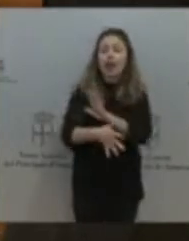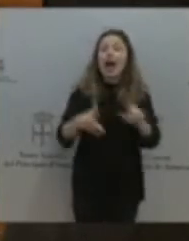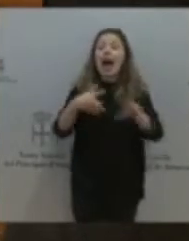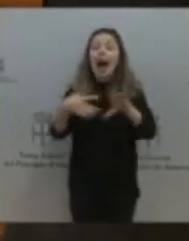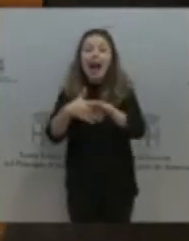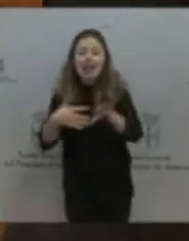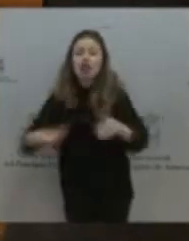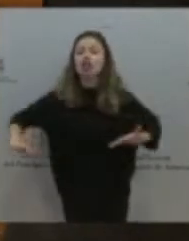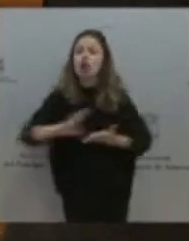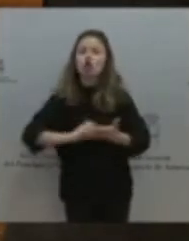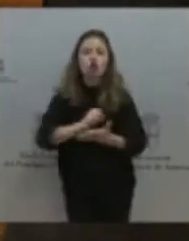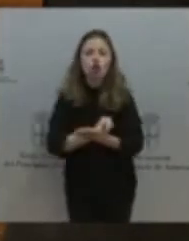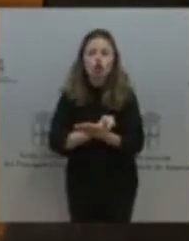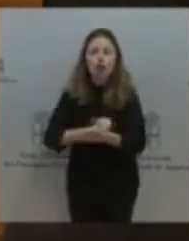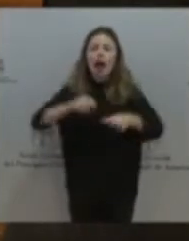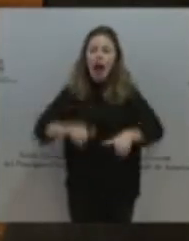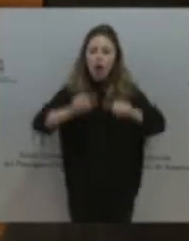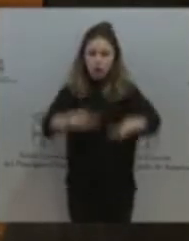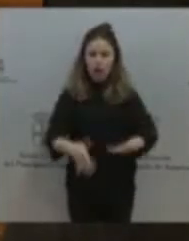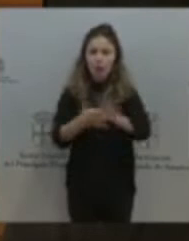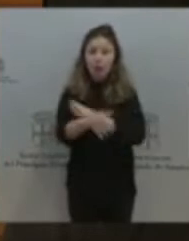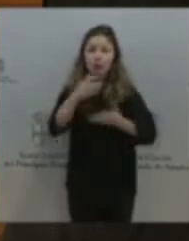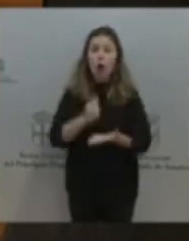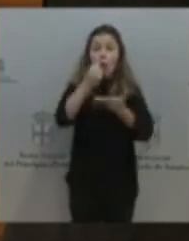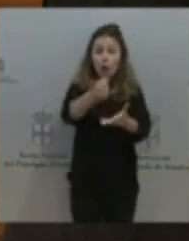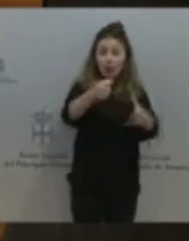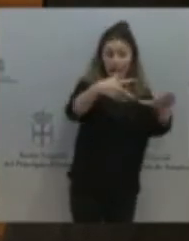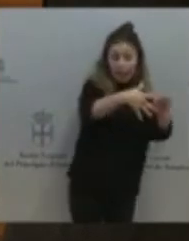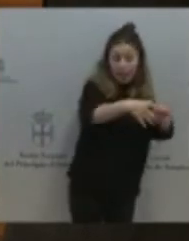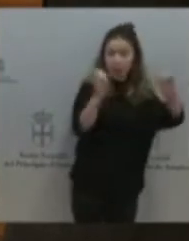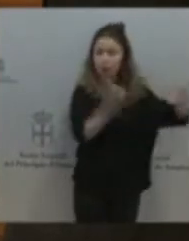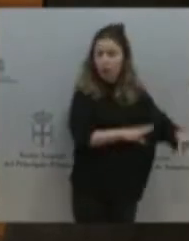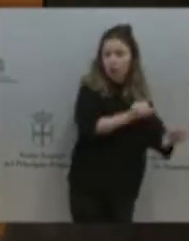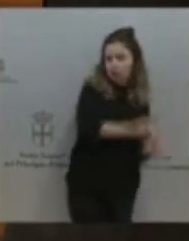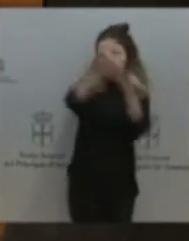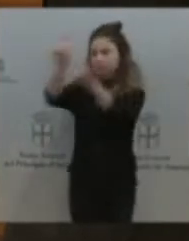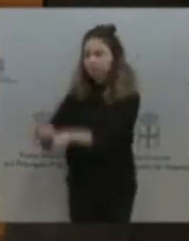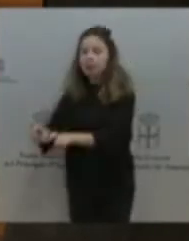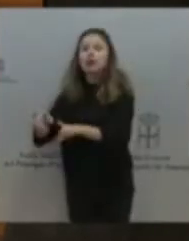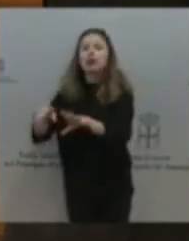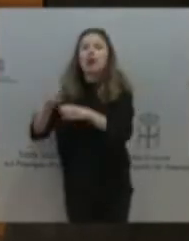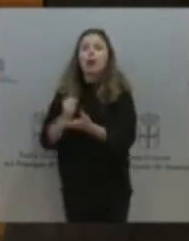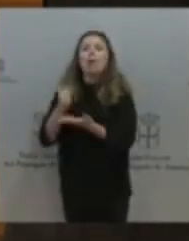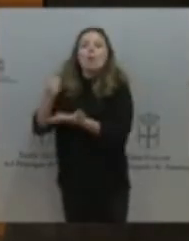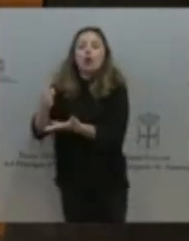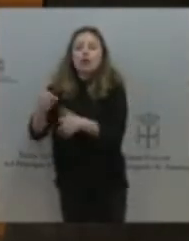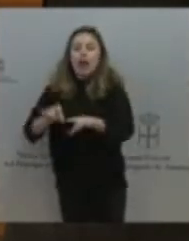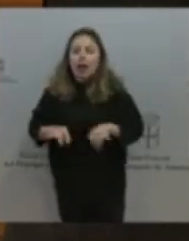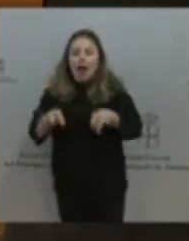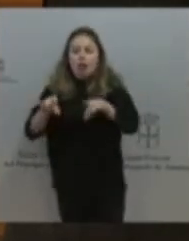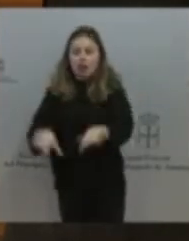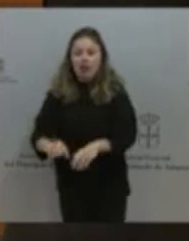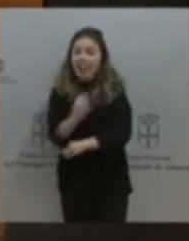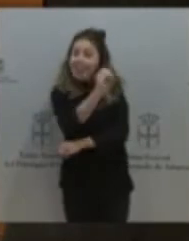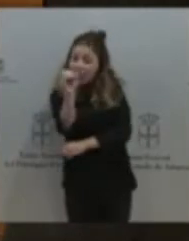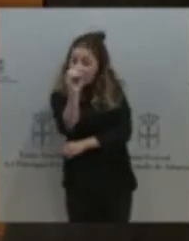cotizar en la bolsa canadiense para pasar a cotizar a la bolsa australiana. Cero, cero interés en Salave y en